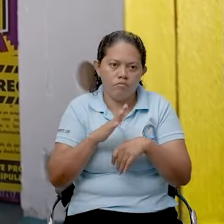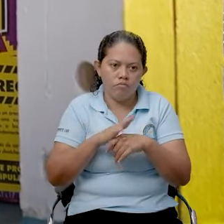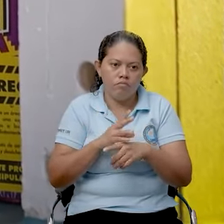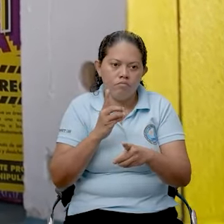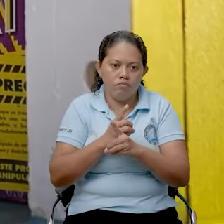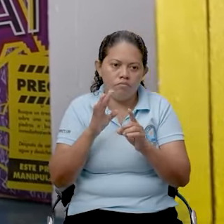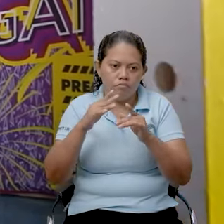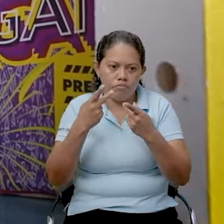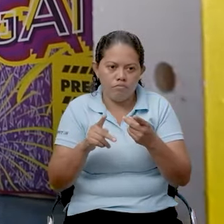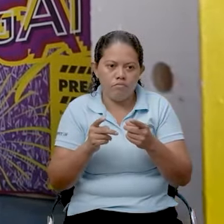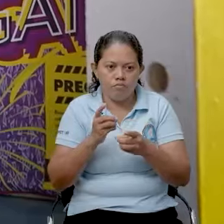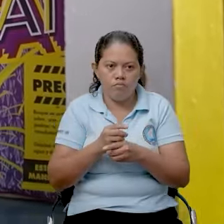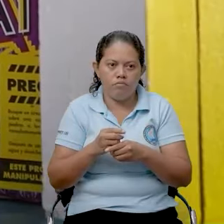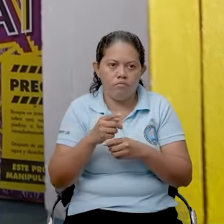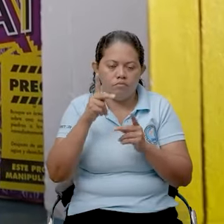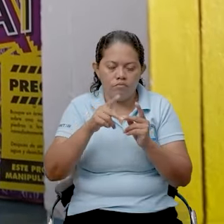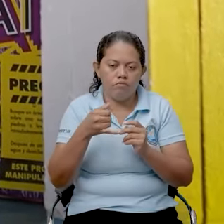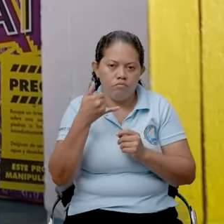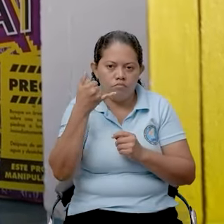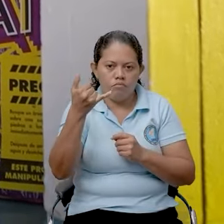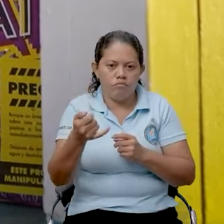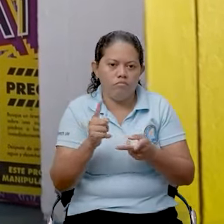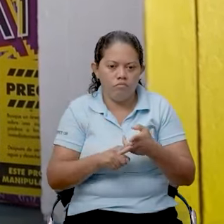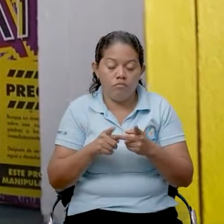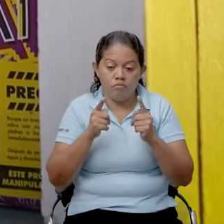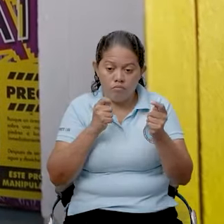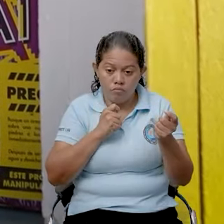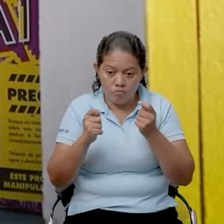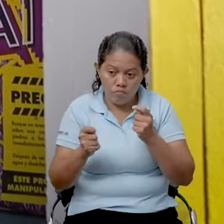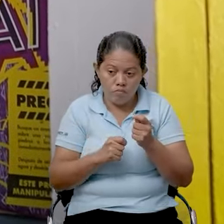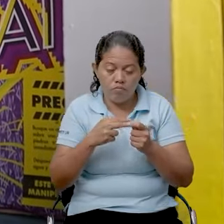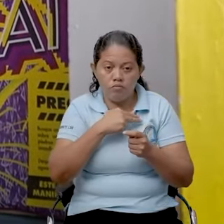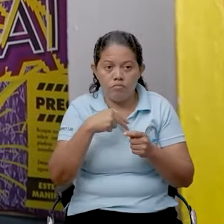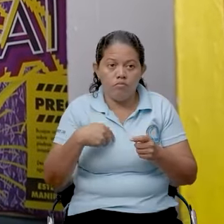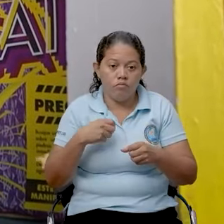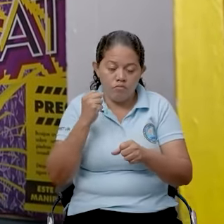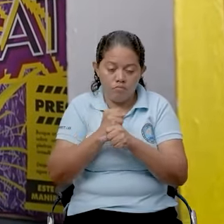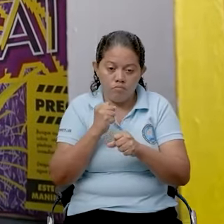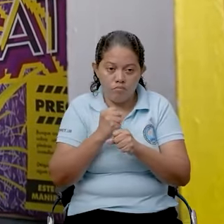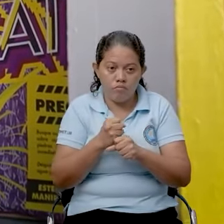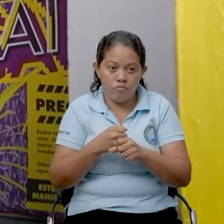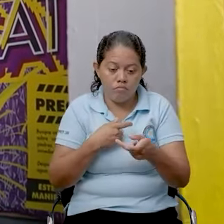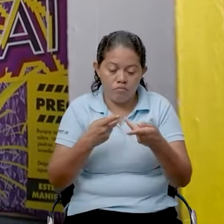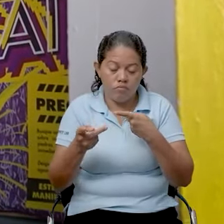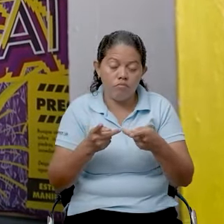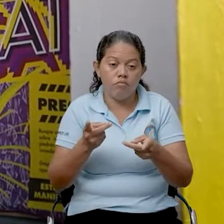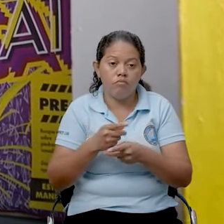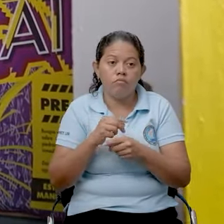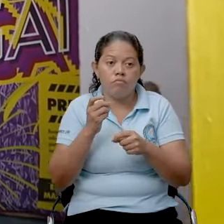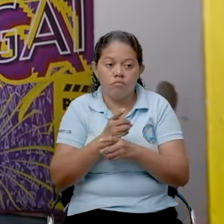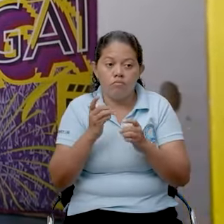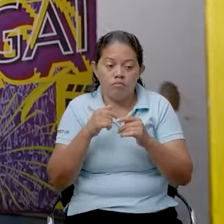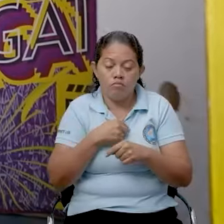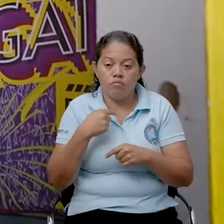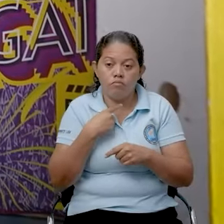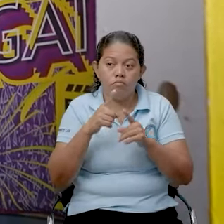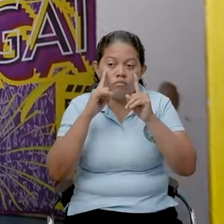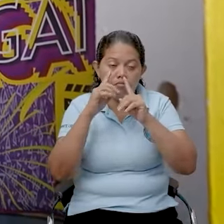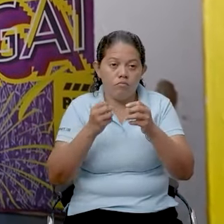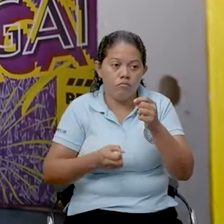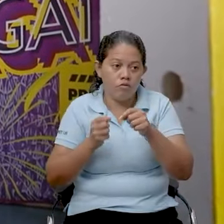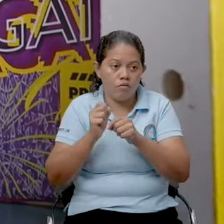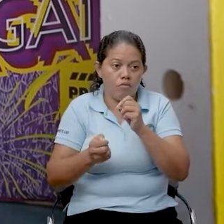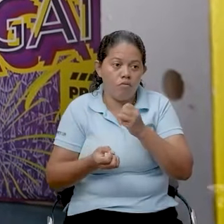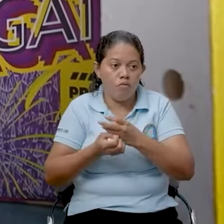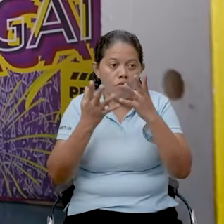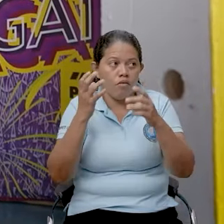adecuadas para atender al cliente, para la prevención de nosotros como trabajadores que estamos en este establecimiento, ya que esos fuegos piroténicos